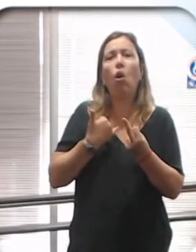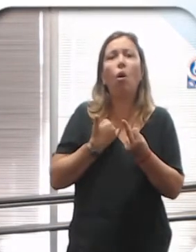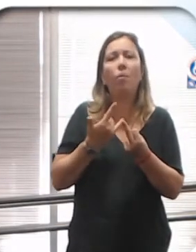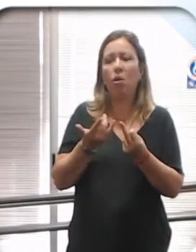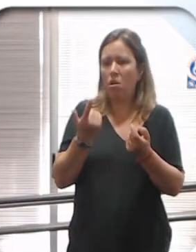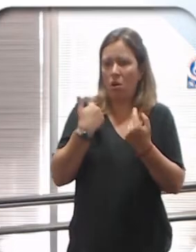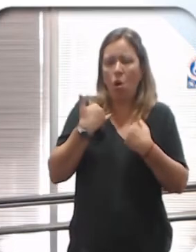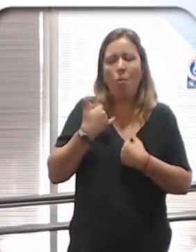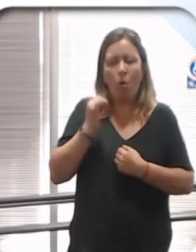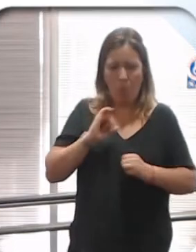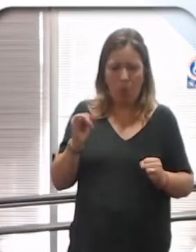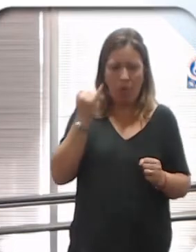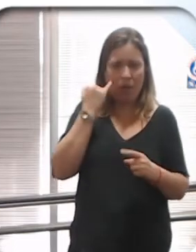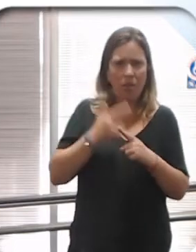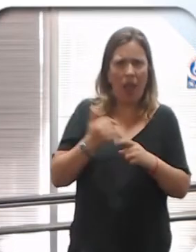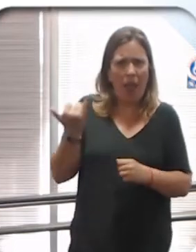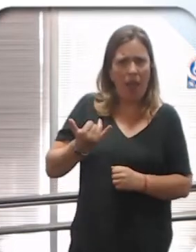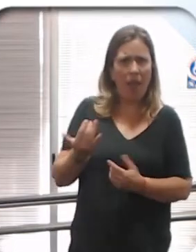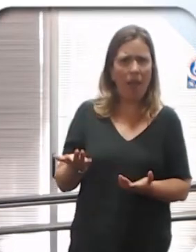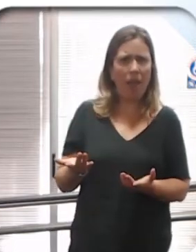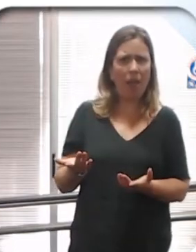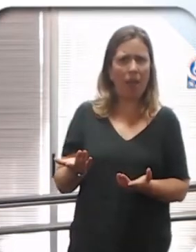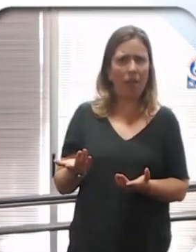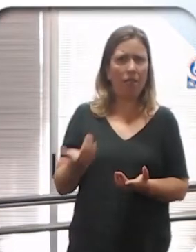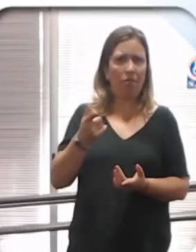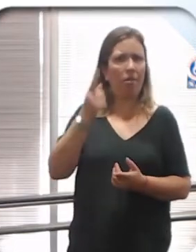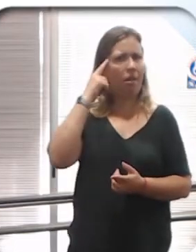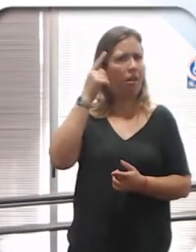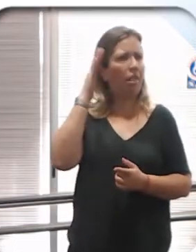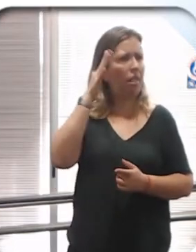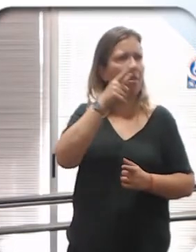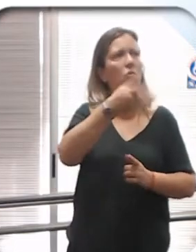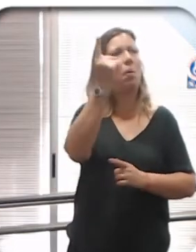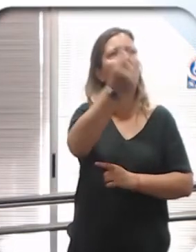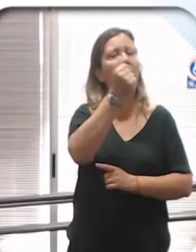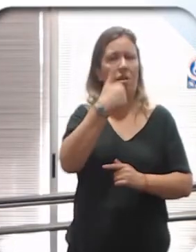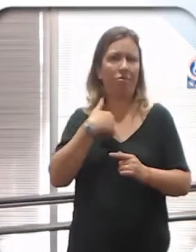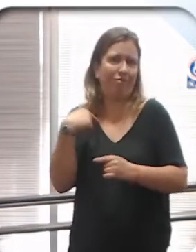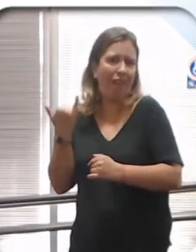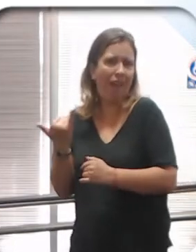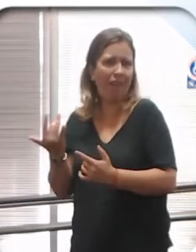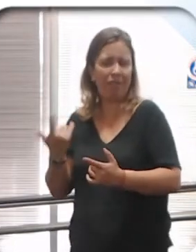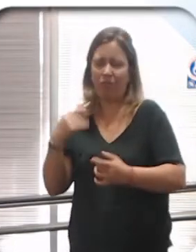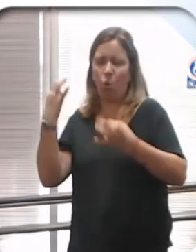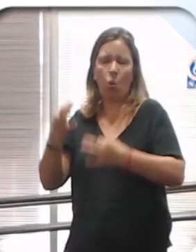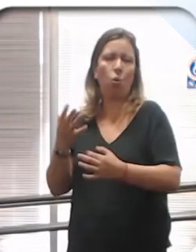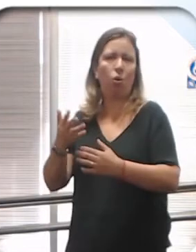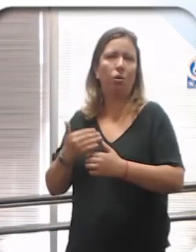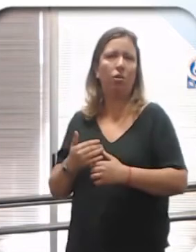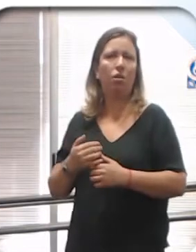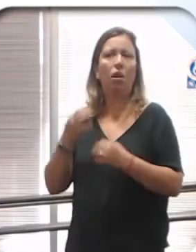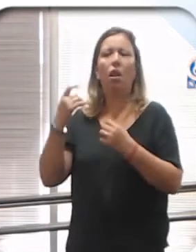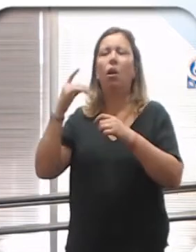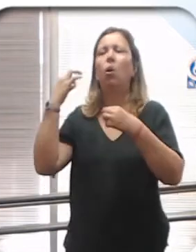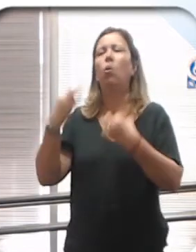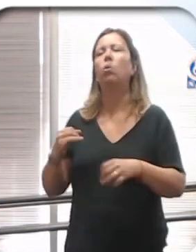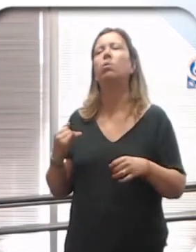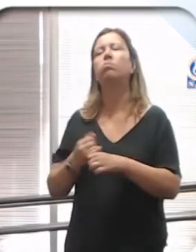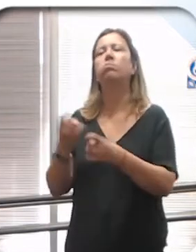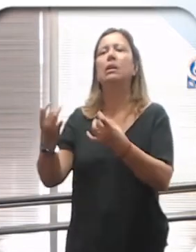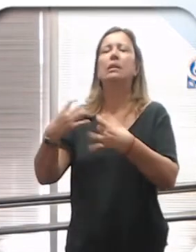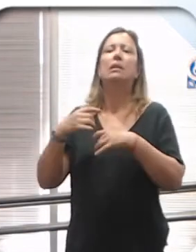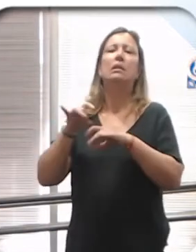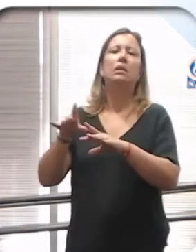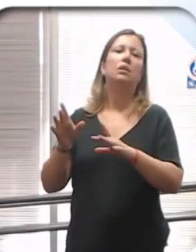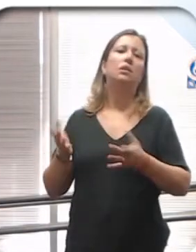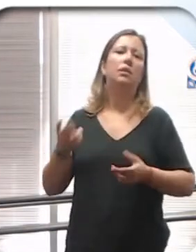relaciones sexuales porque se escaparon o ustedes fueron a ser mandados o lo que fuera, ¡tácate! Se contagiaron de cualquier